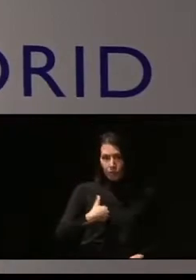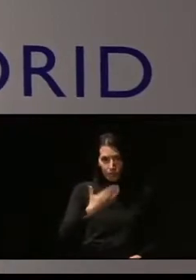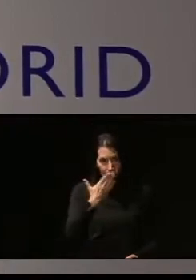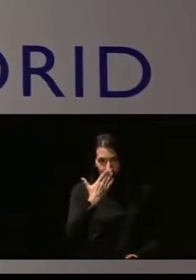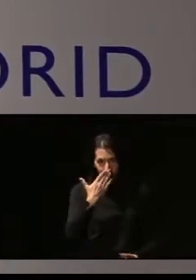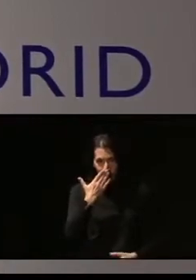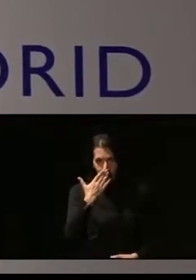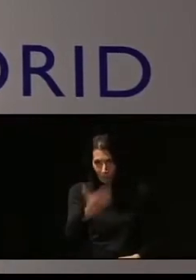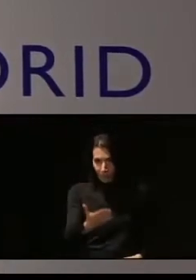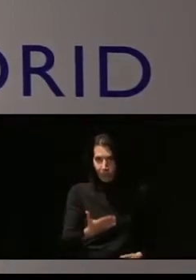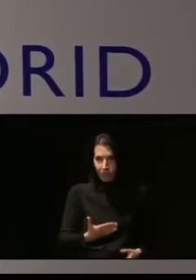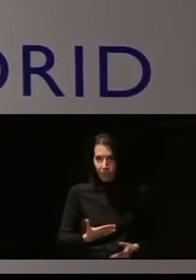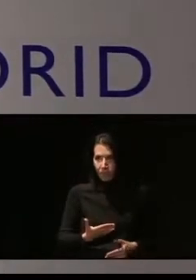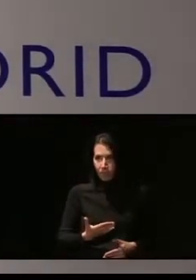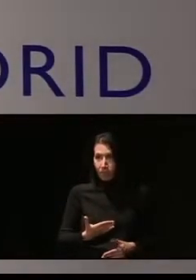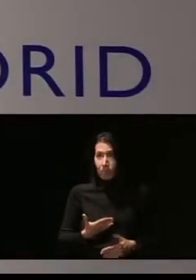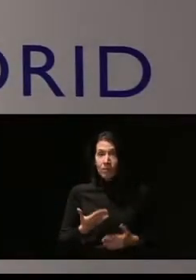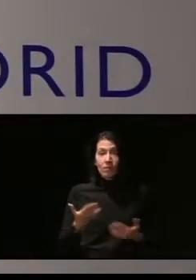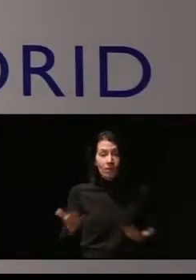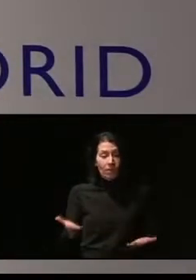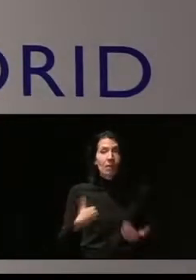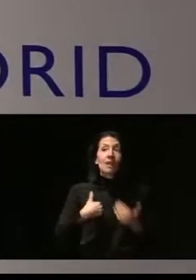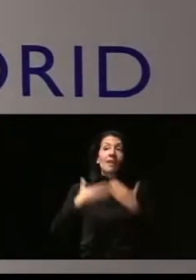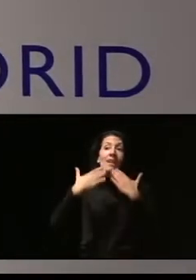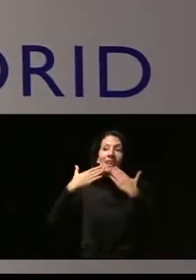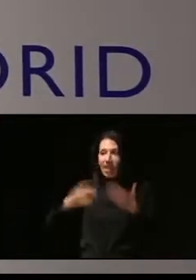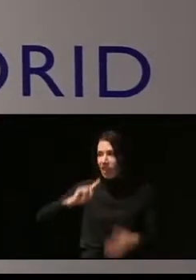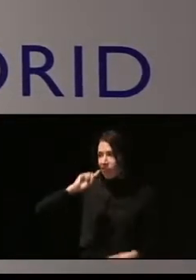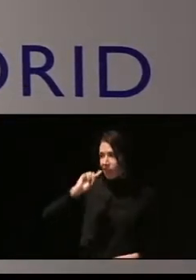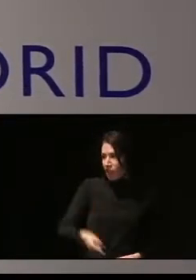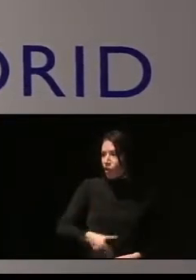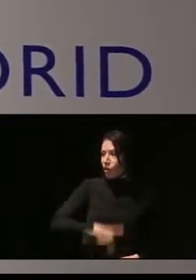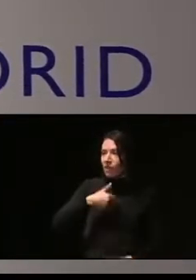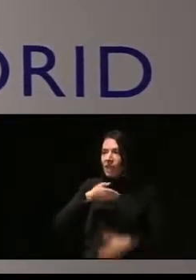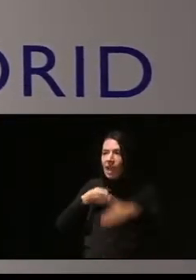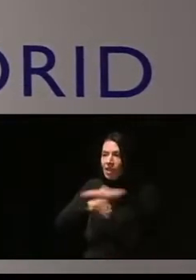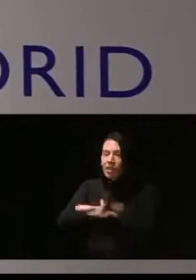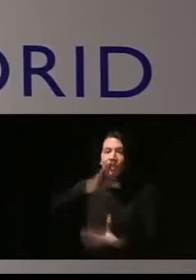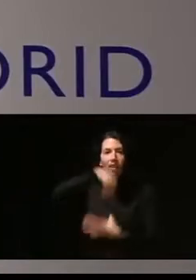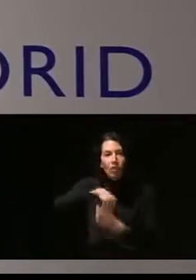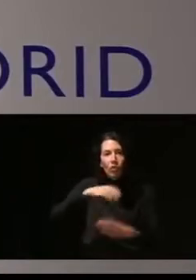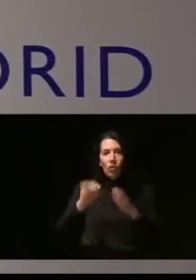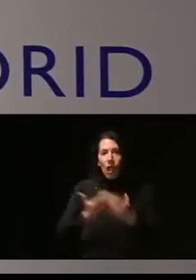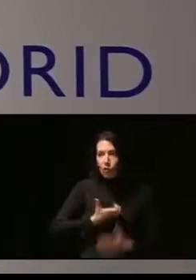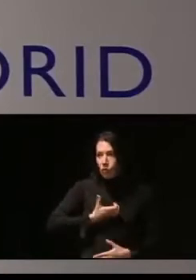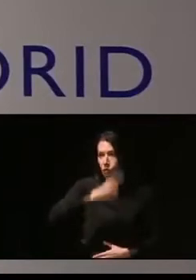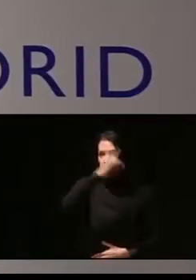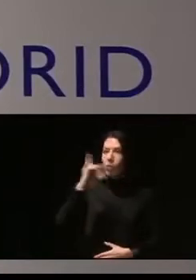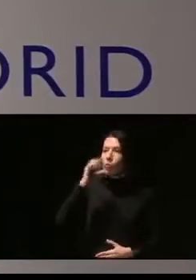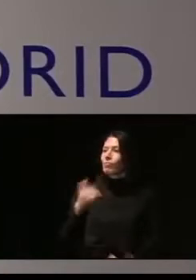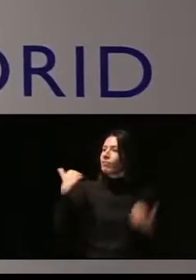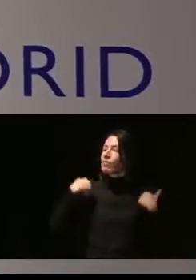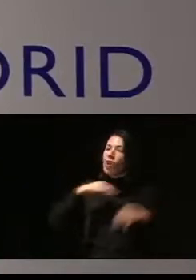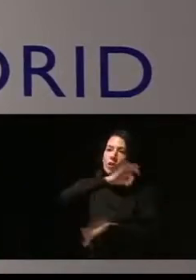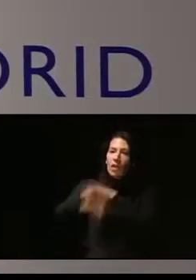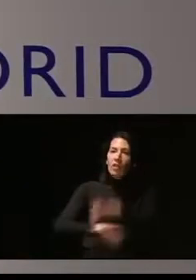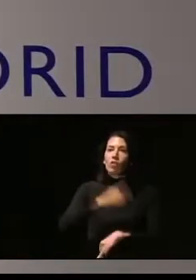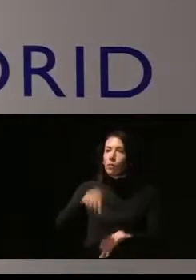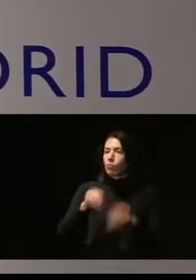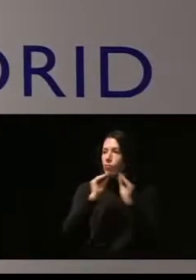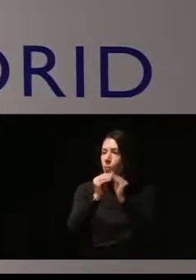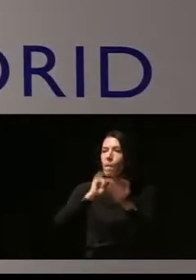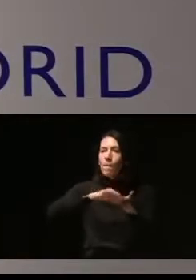corazón, el agradecimiento a la Dirección General de Acesibilidad del Ayuntamiento de Madrid por organizarlas, por el plan.